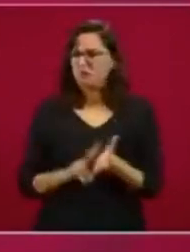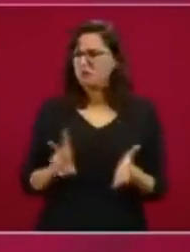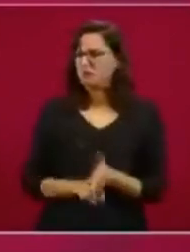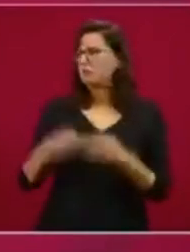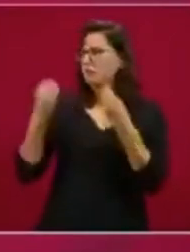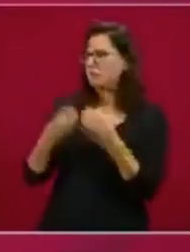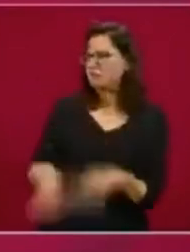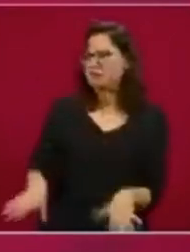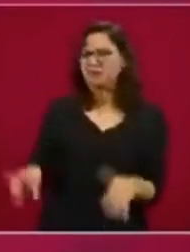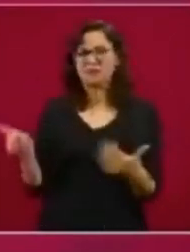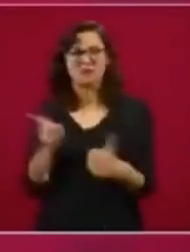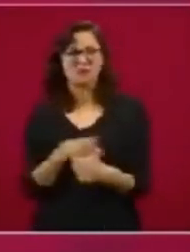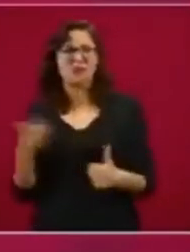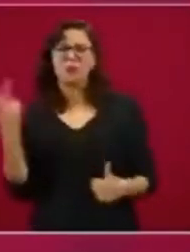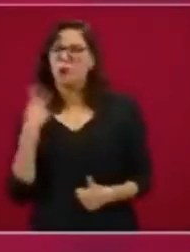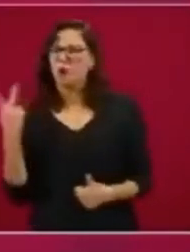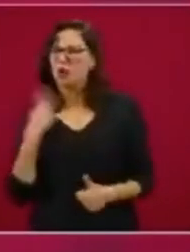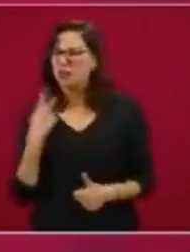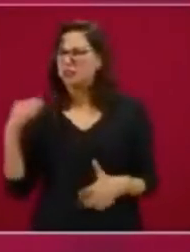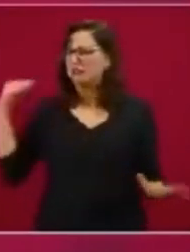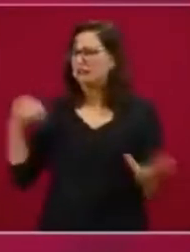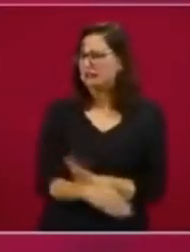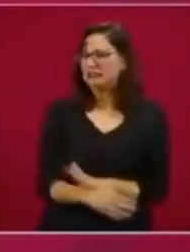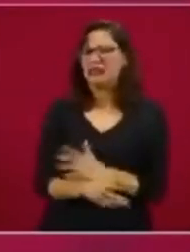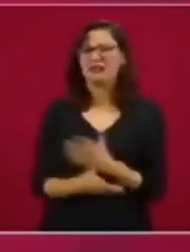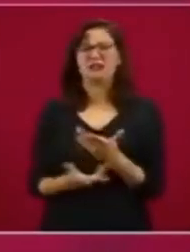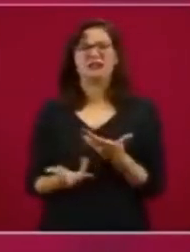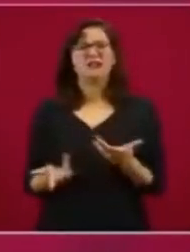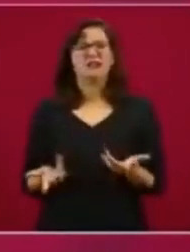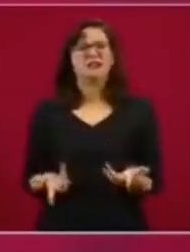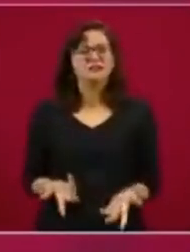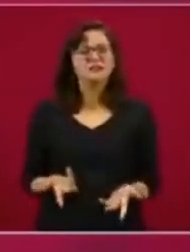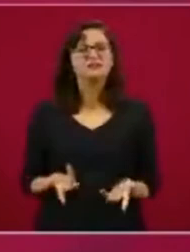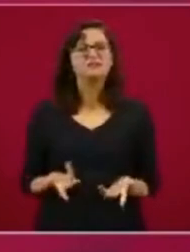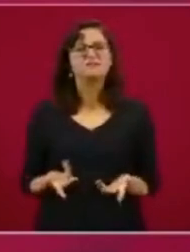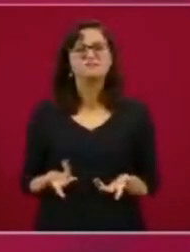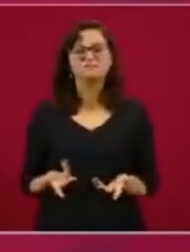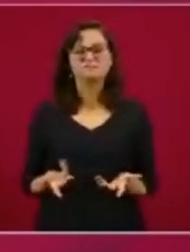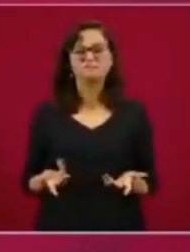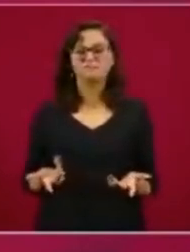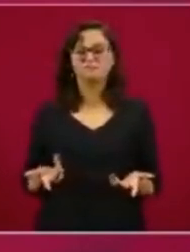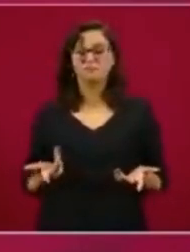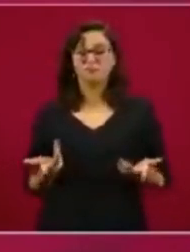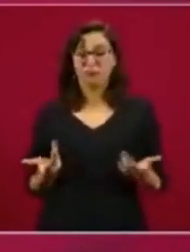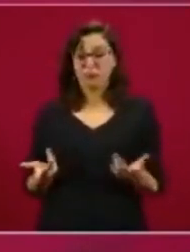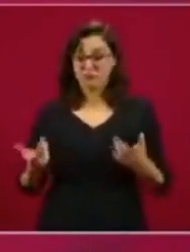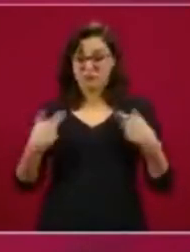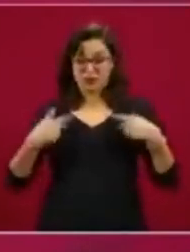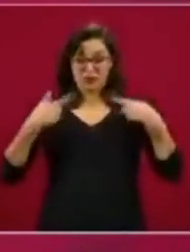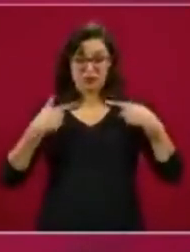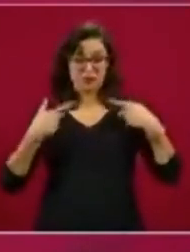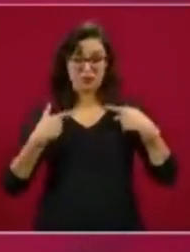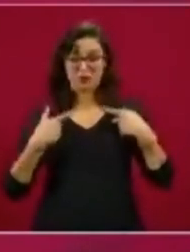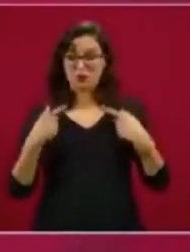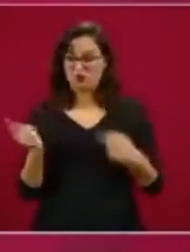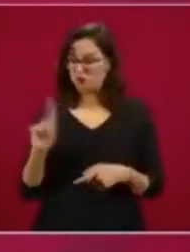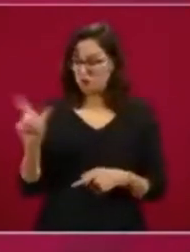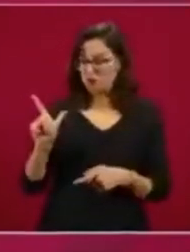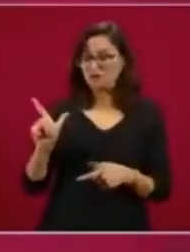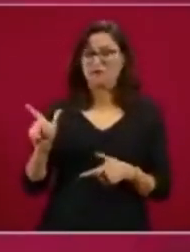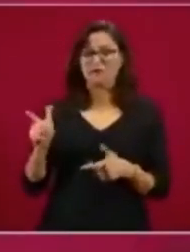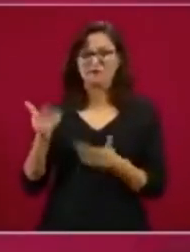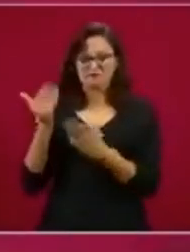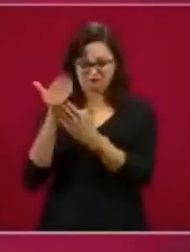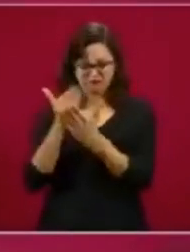crisis política, crisis por falta de cuadros, de